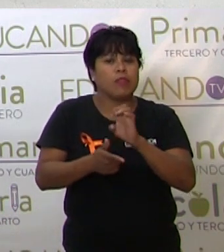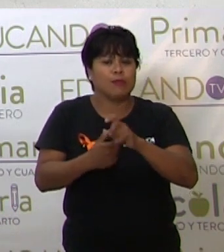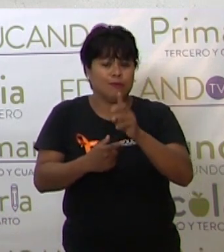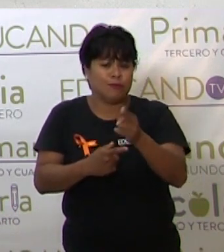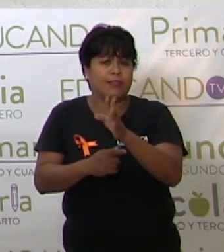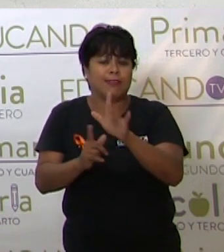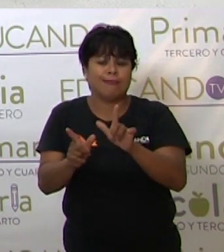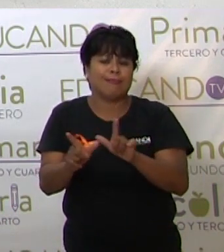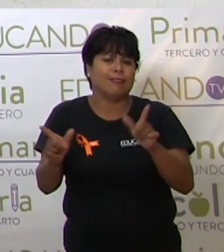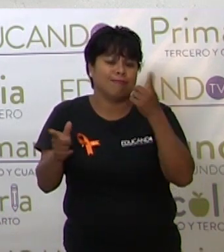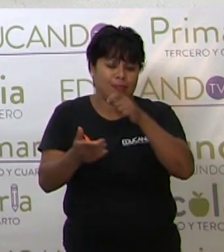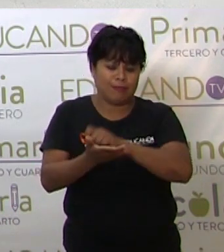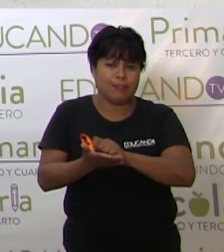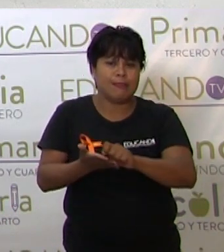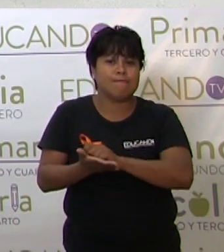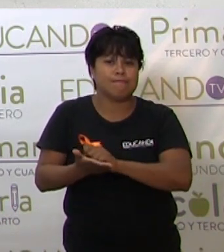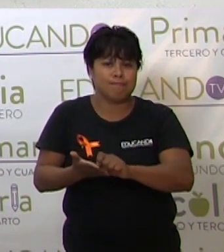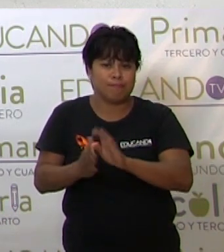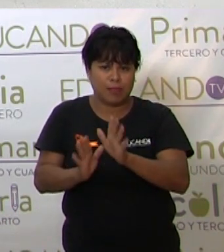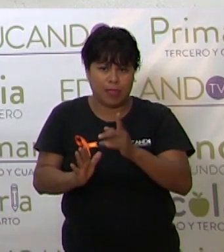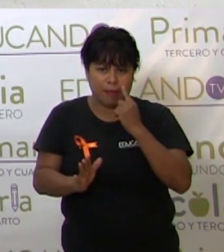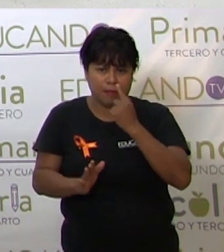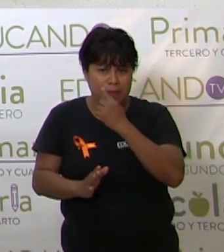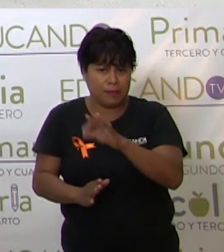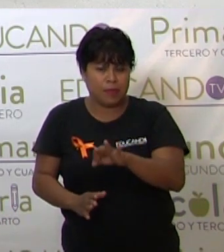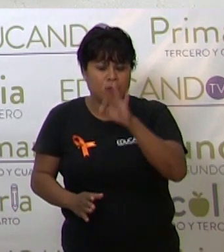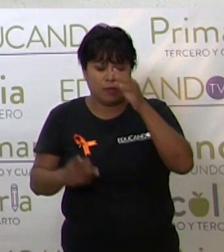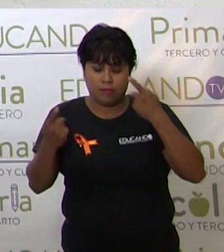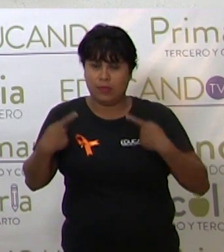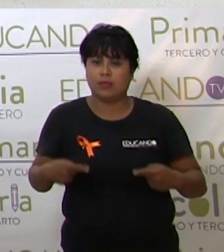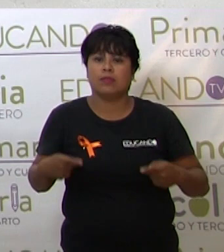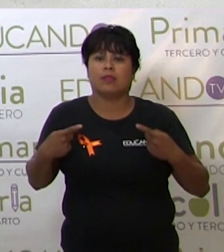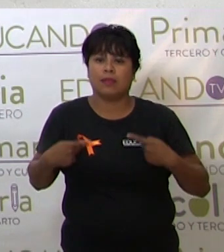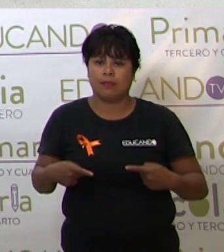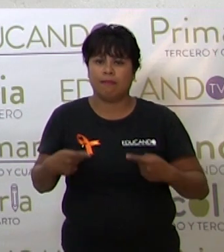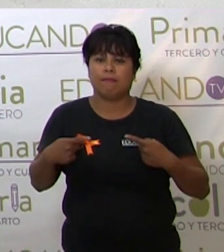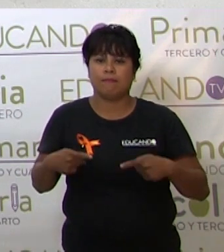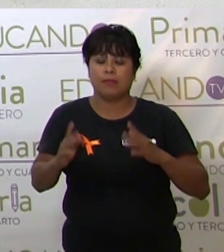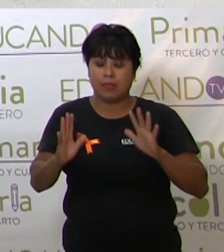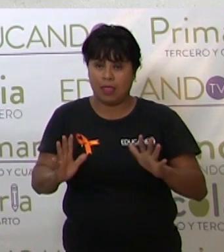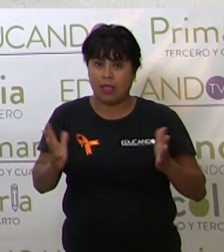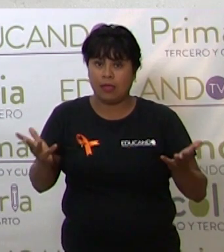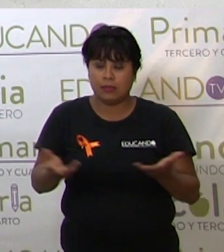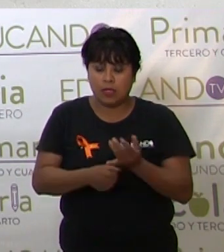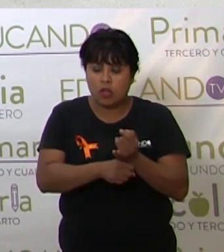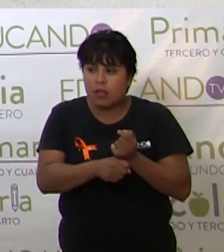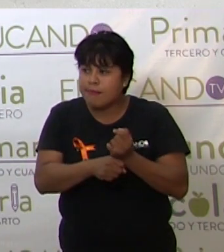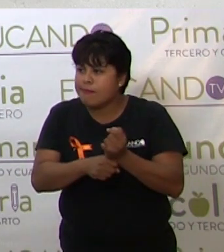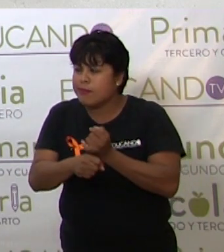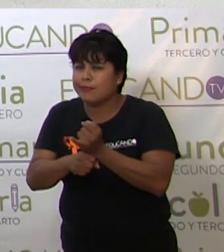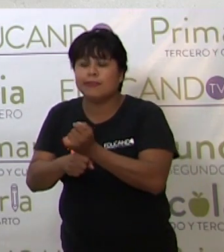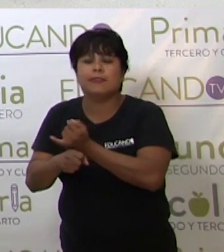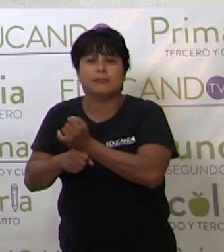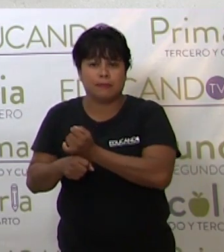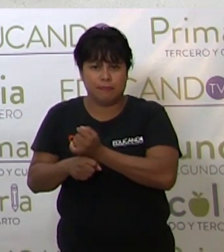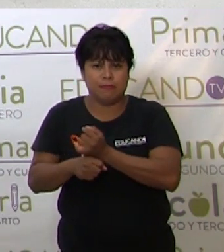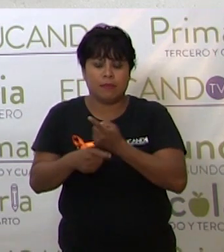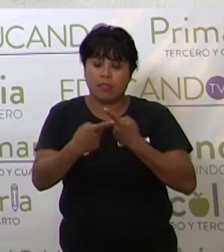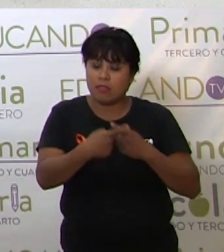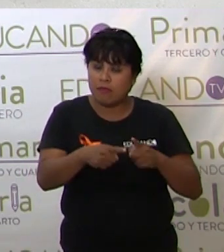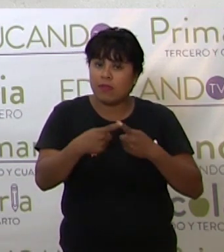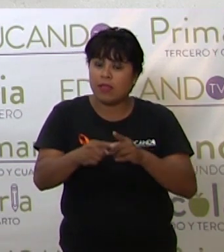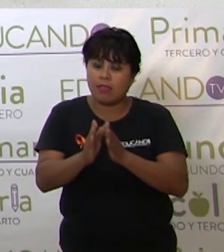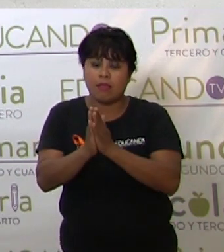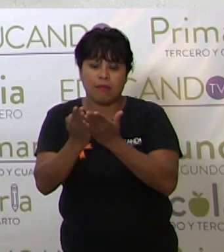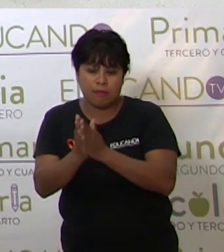listos para escribir. Ya eligieron a su personaje. Ya hicieron una investigación en diferentes